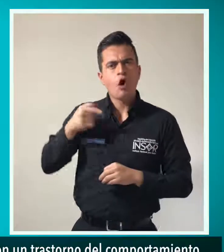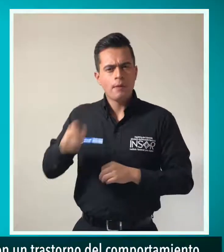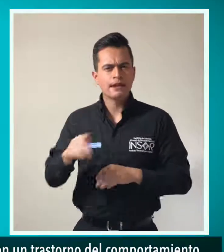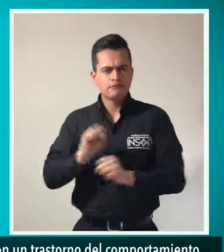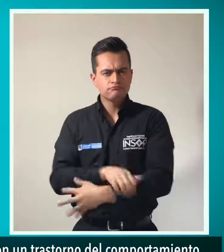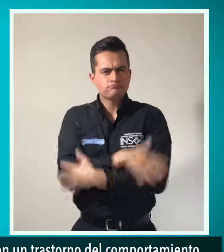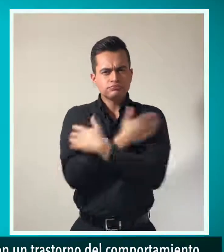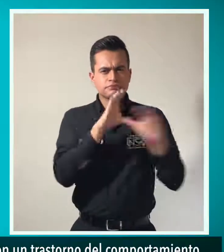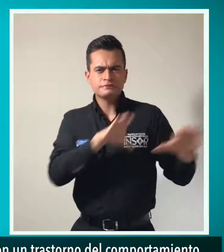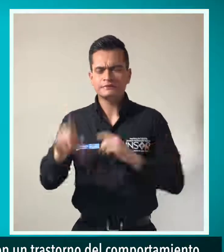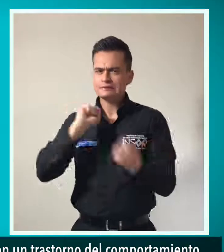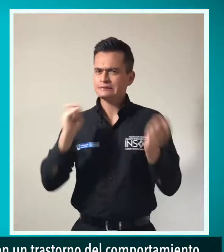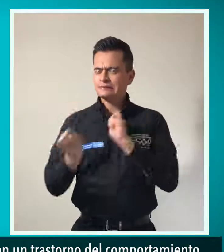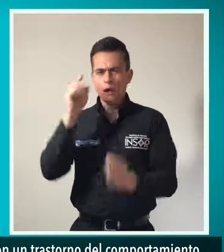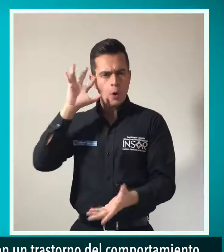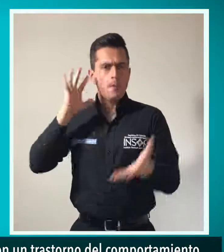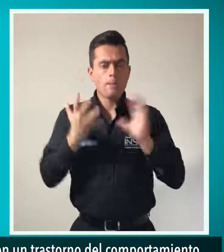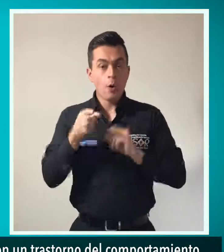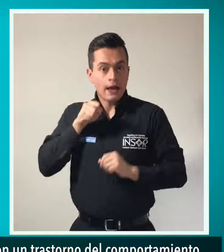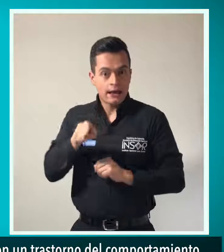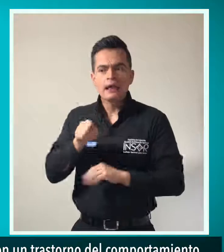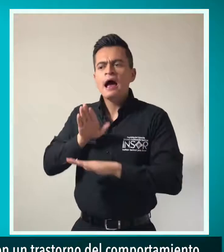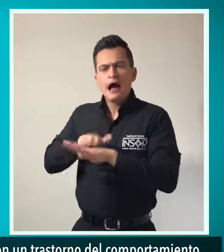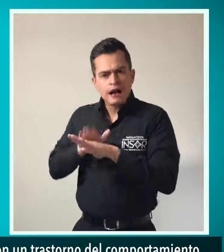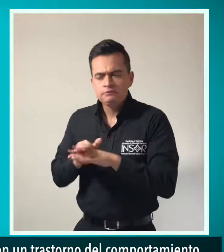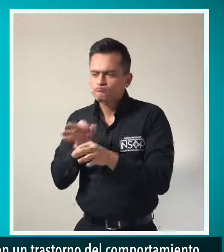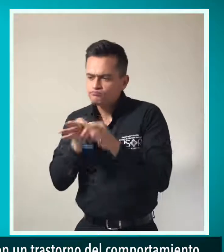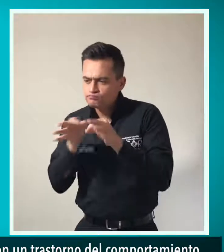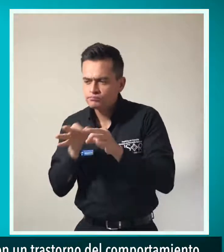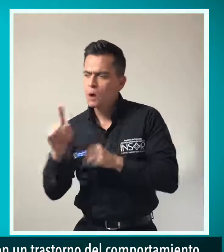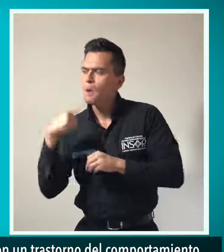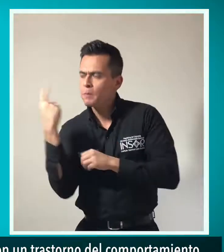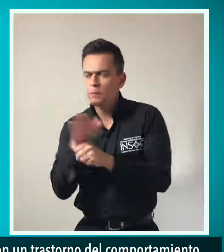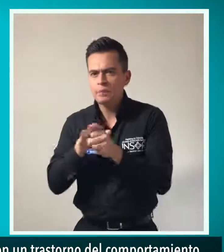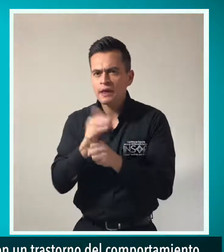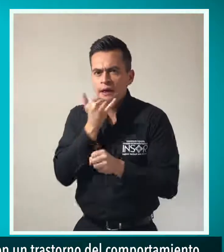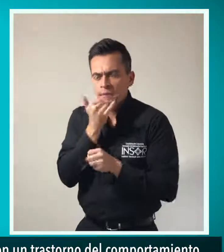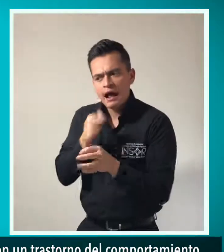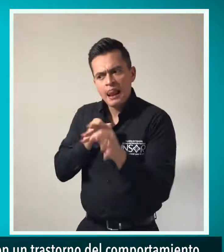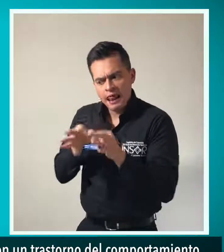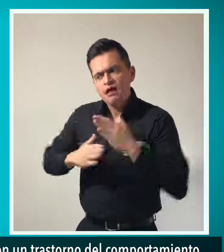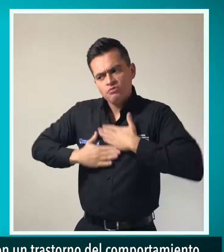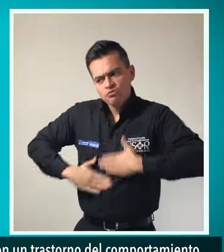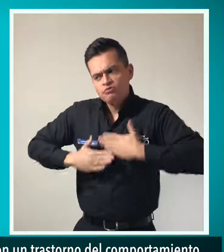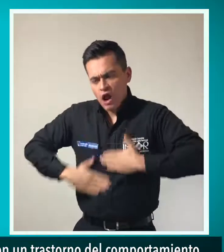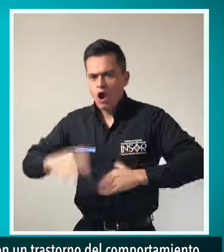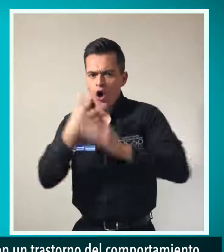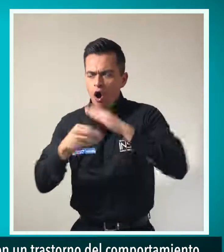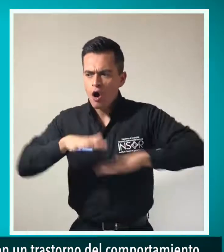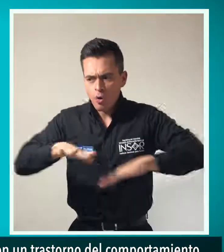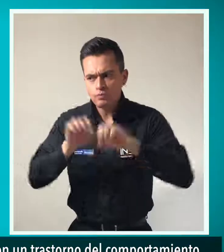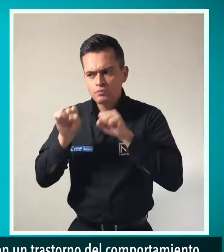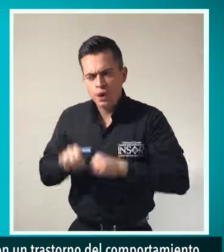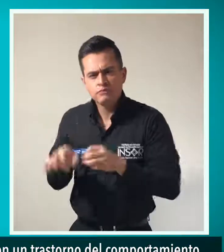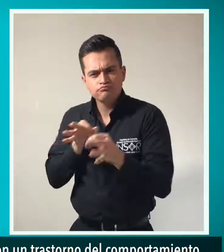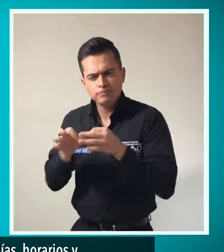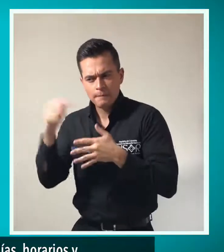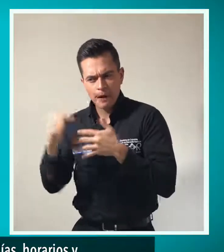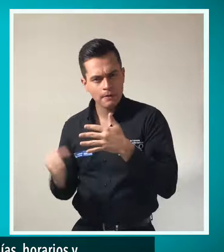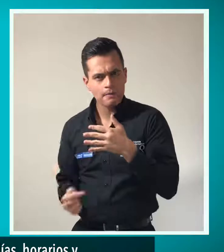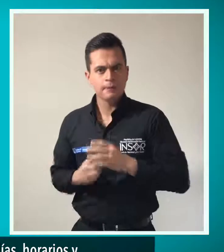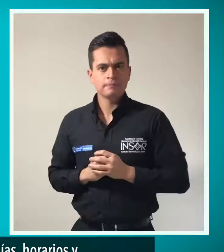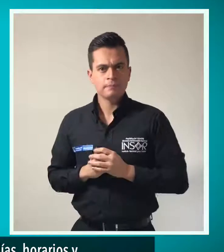niño, niña o adolescente con un trastorno del comportamiento sobre la situación actual y bríndele tranquilidad para afrontar las nuevas dinámicas.